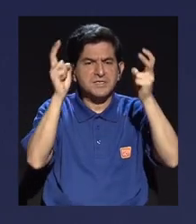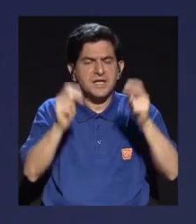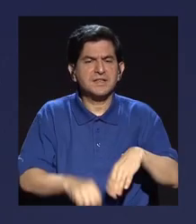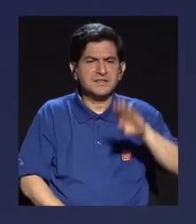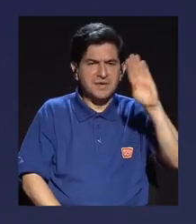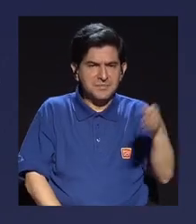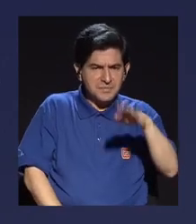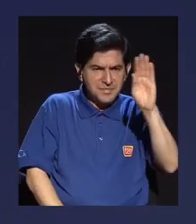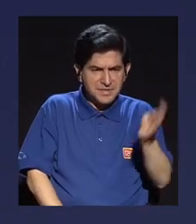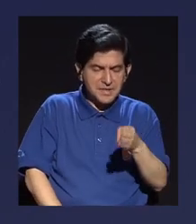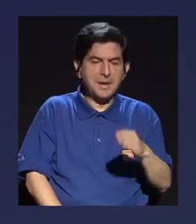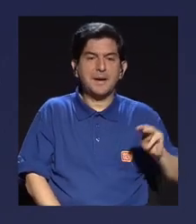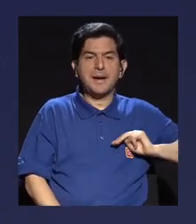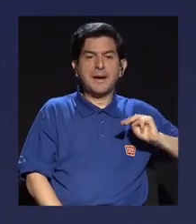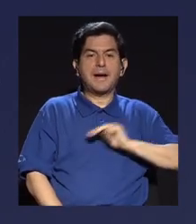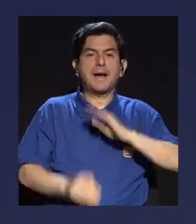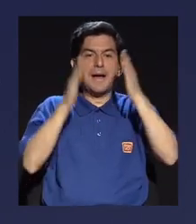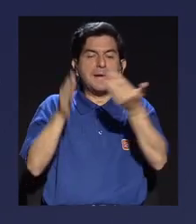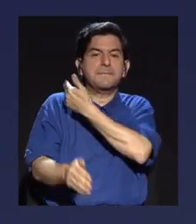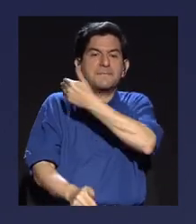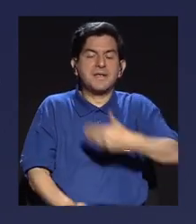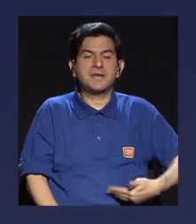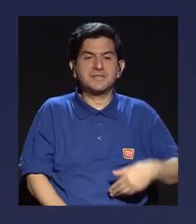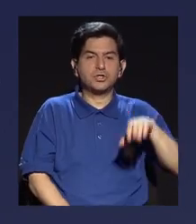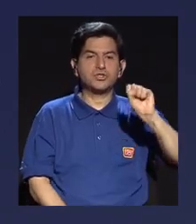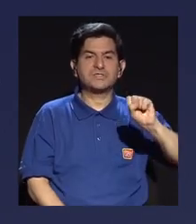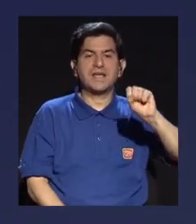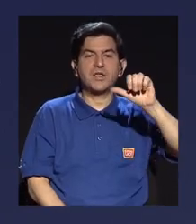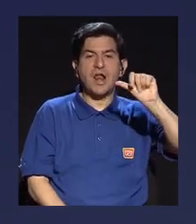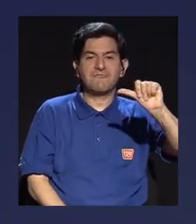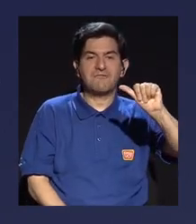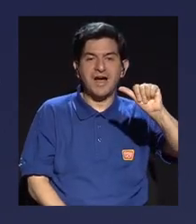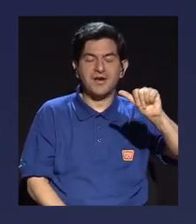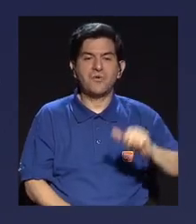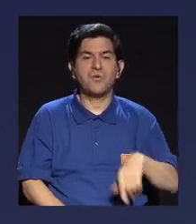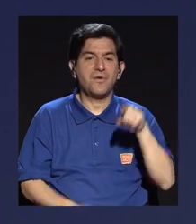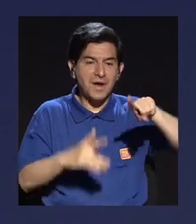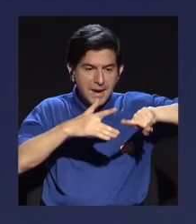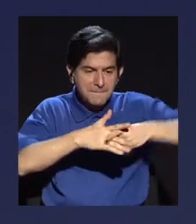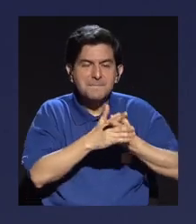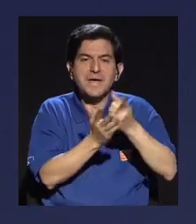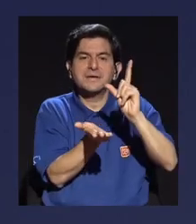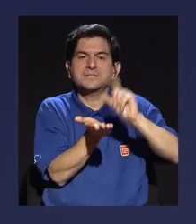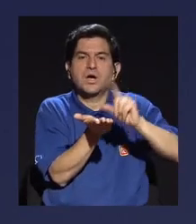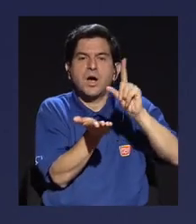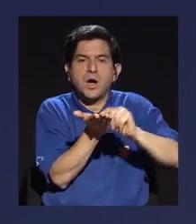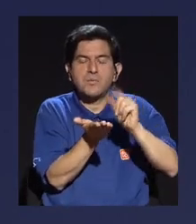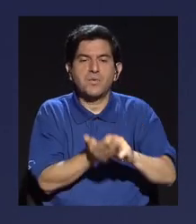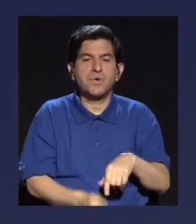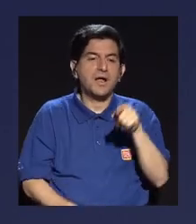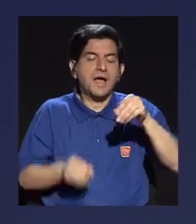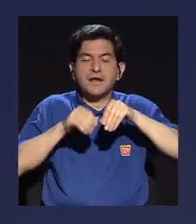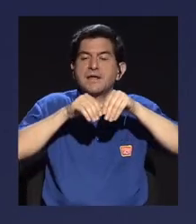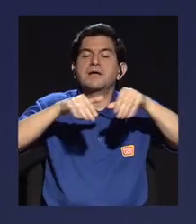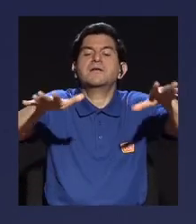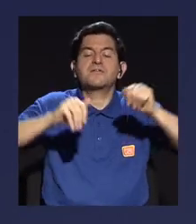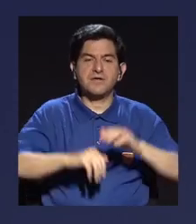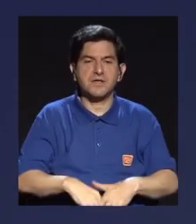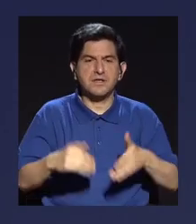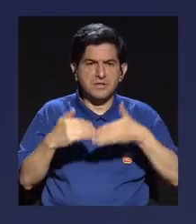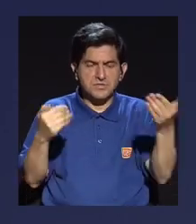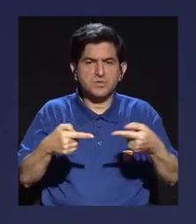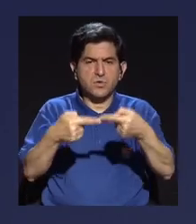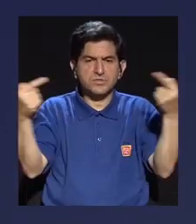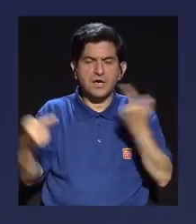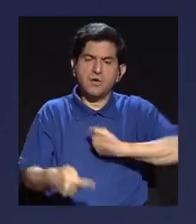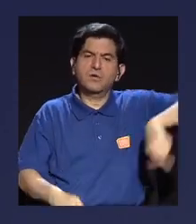ese ministro de la presidencia, Sergio Alfaro, comienza a publicar en sus redes cosas en contra de